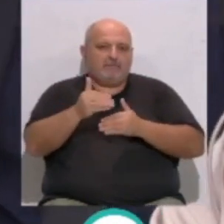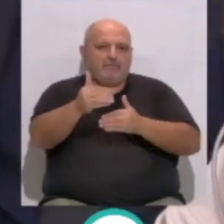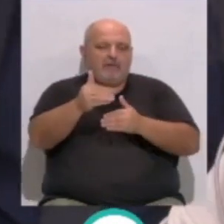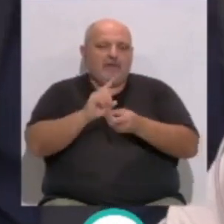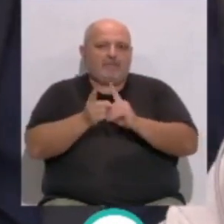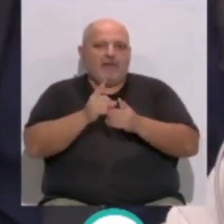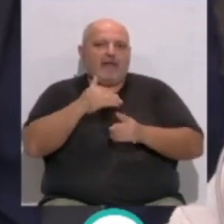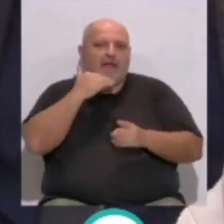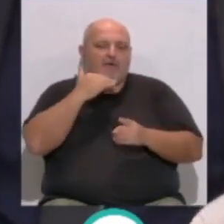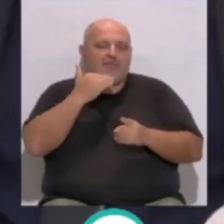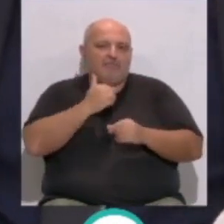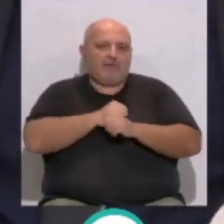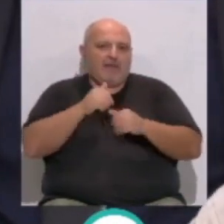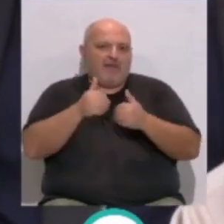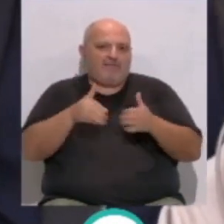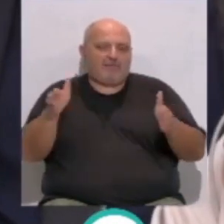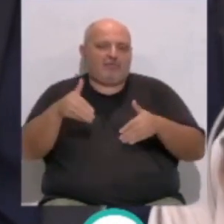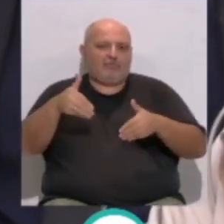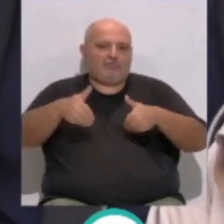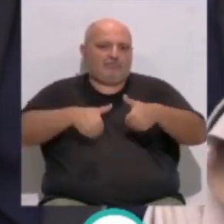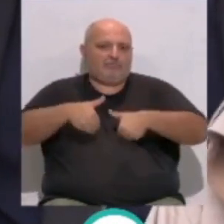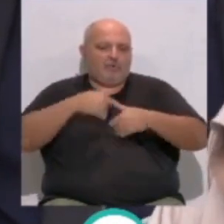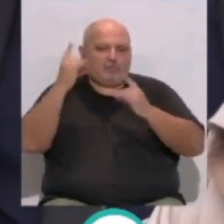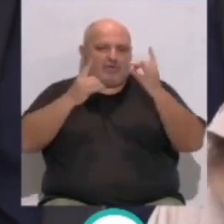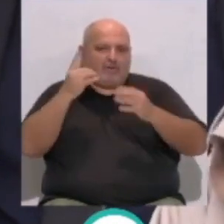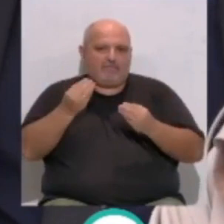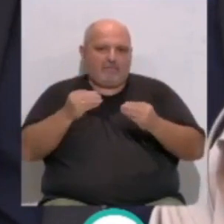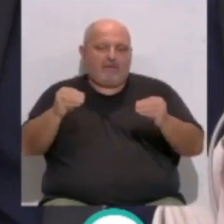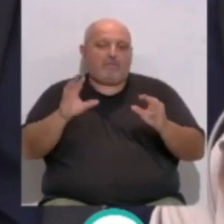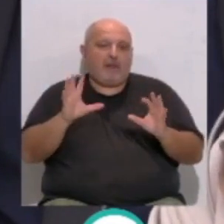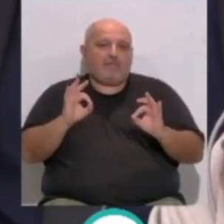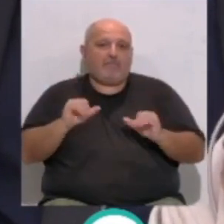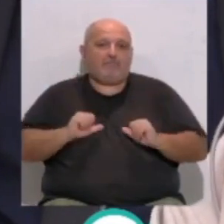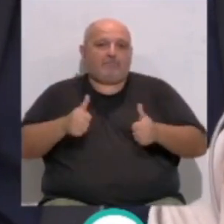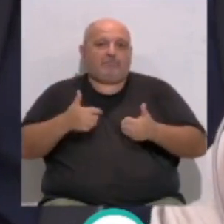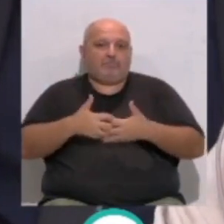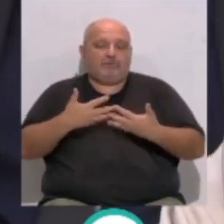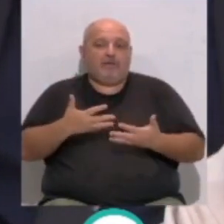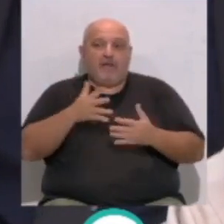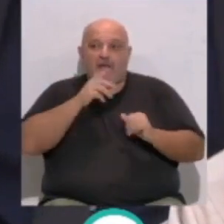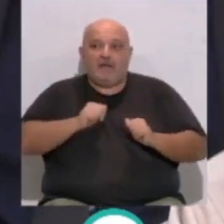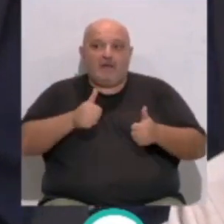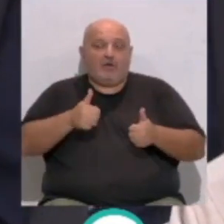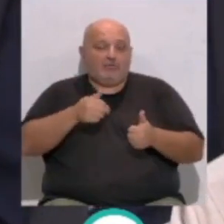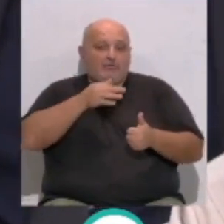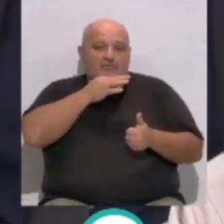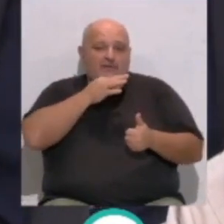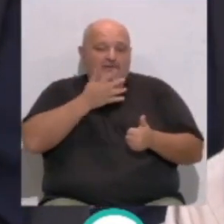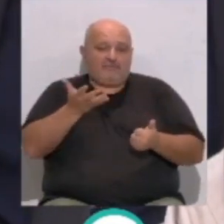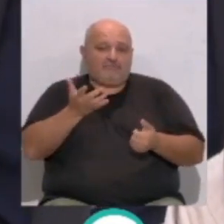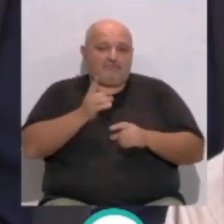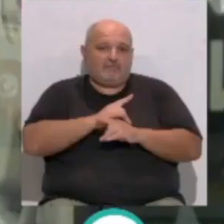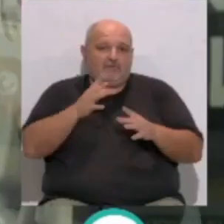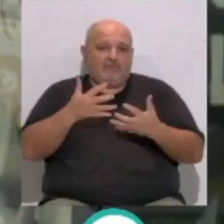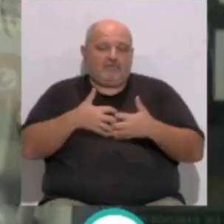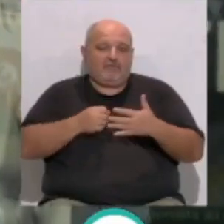que cambiar algo, pues estamos abiertos a poderlo hacer. Pero claro, una vez que se ponga en marcha, sin poner en marcha algo no se ve cómo